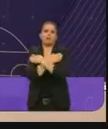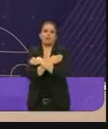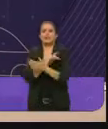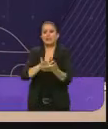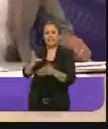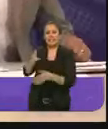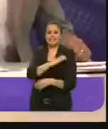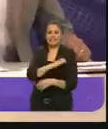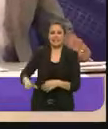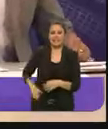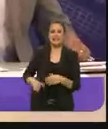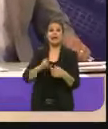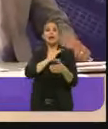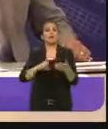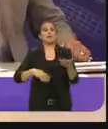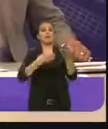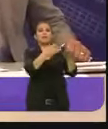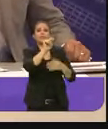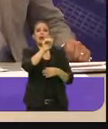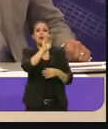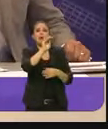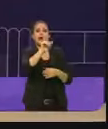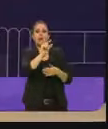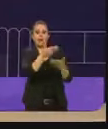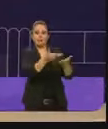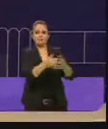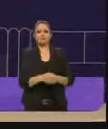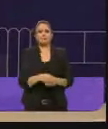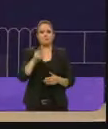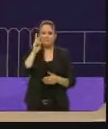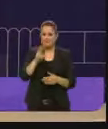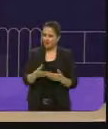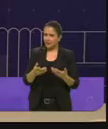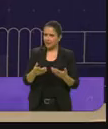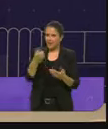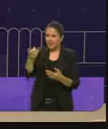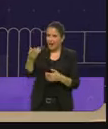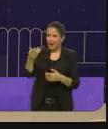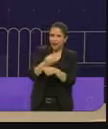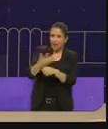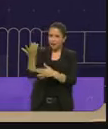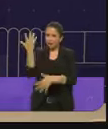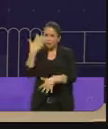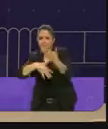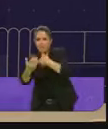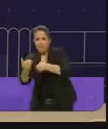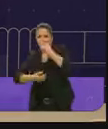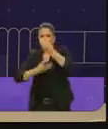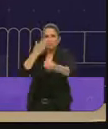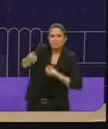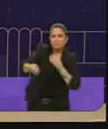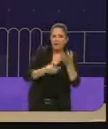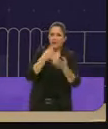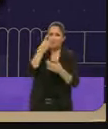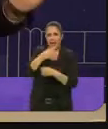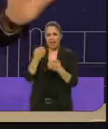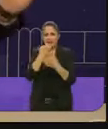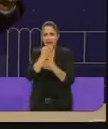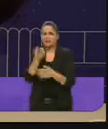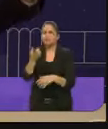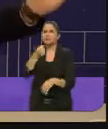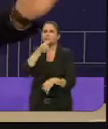Candidato Taboá levantó la mano. Me hubiera encantado que con esa energía hubieras hablado con los padres de familia de la